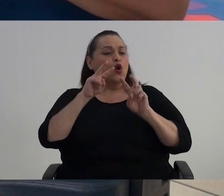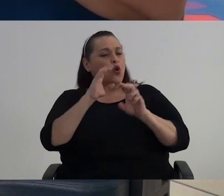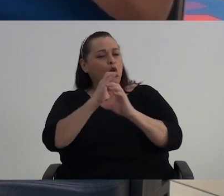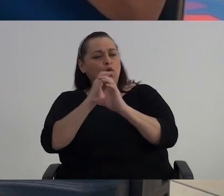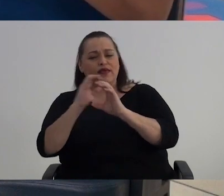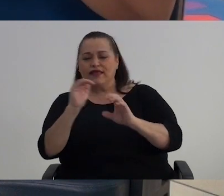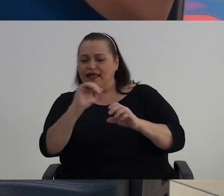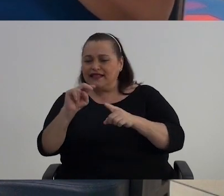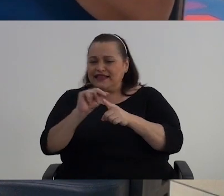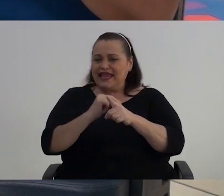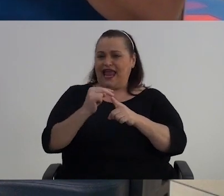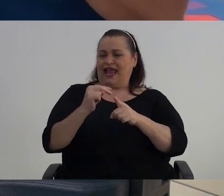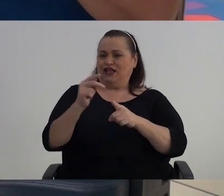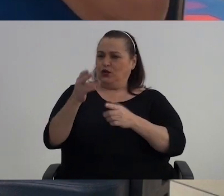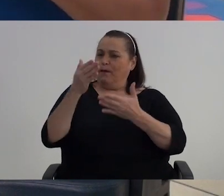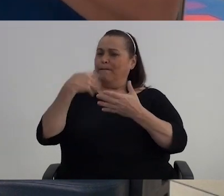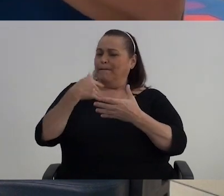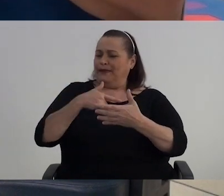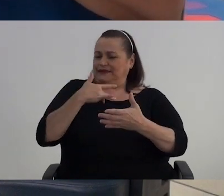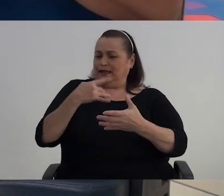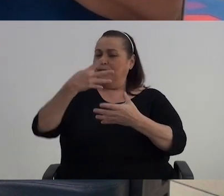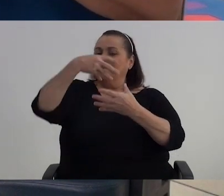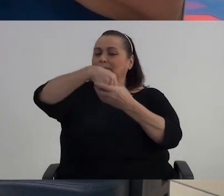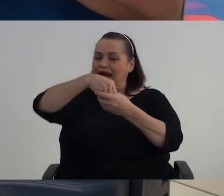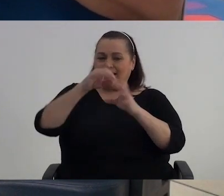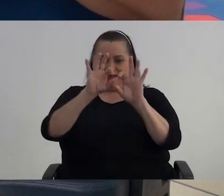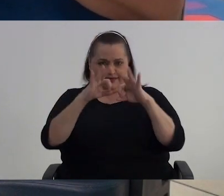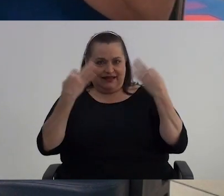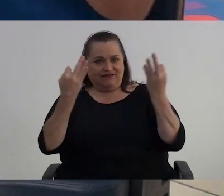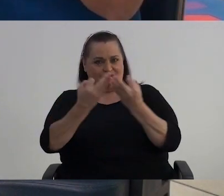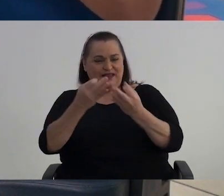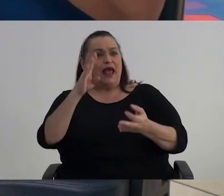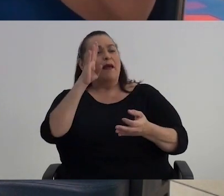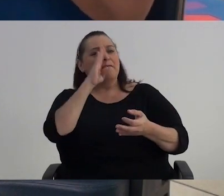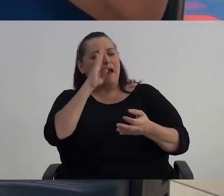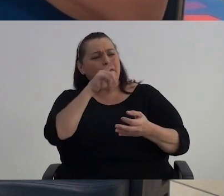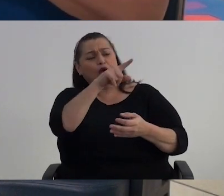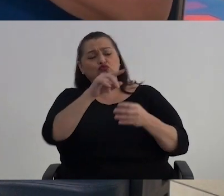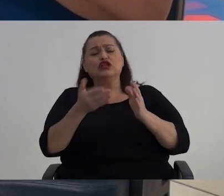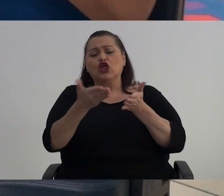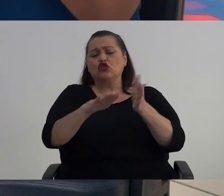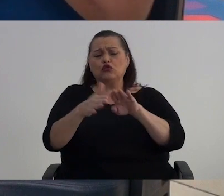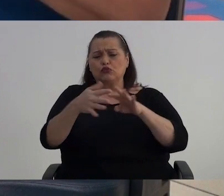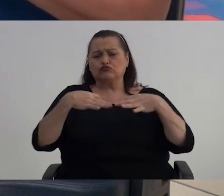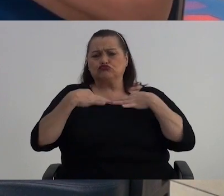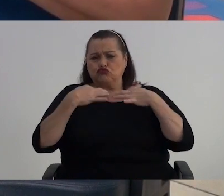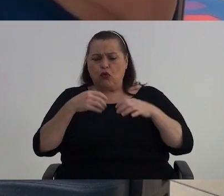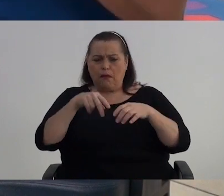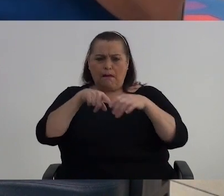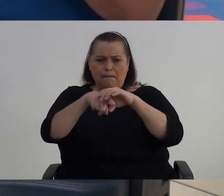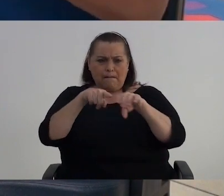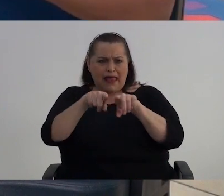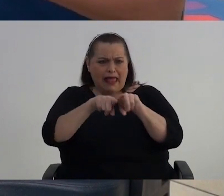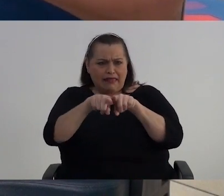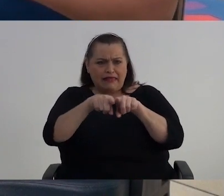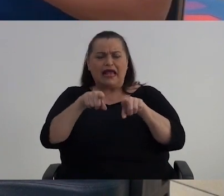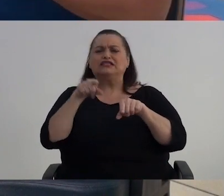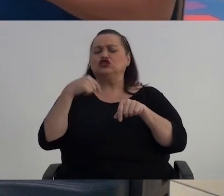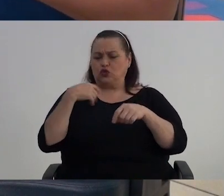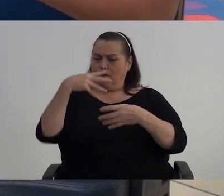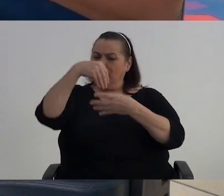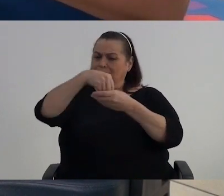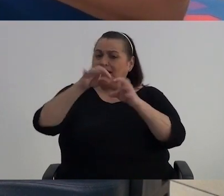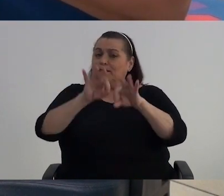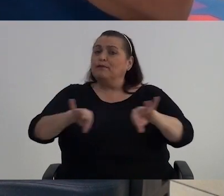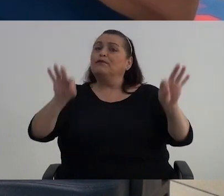un ratito, compartir, sentirme parte de ese núcleo familiar Mamá, vos me doblas las nadias, sí, yo me encargo de eso Soy parte, me siento